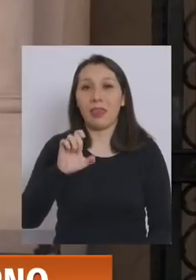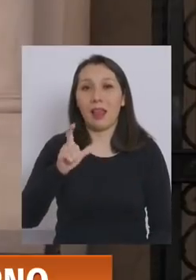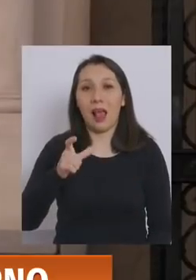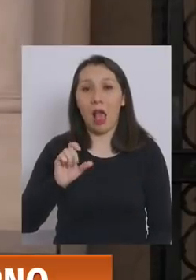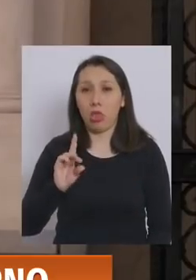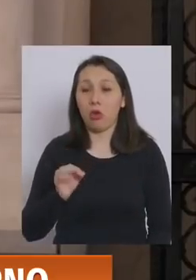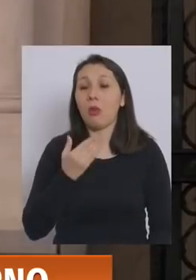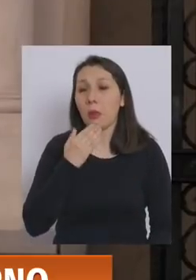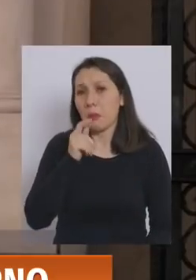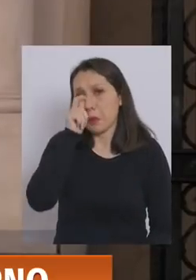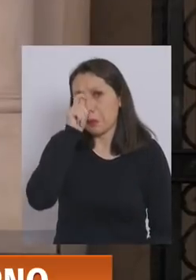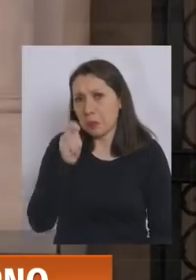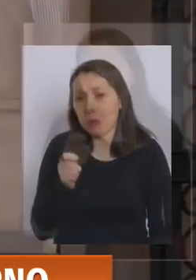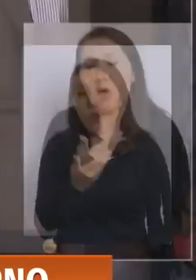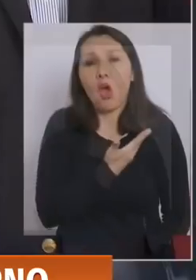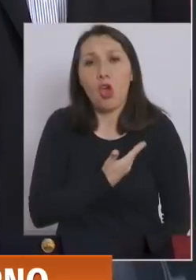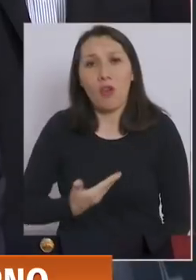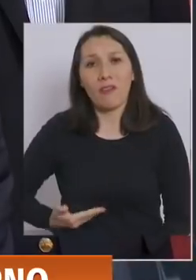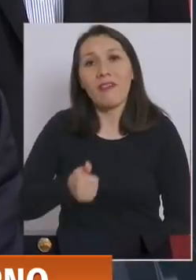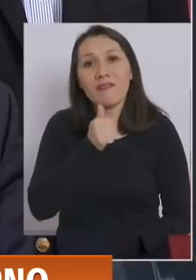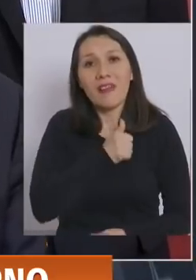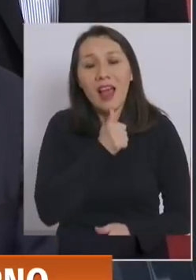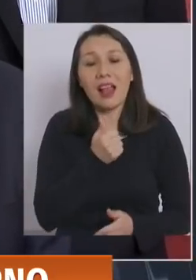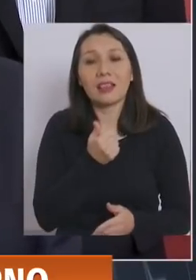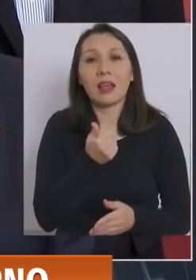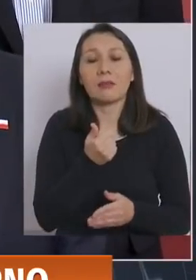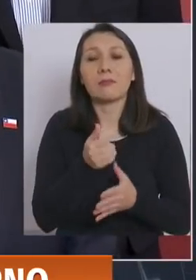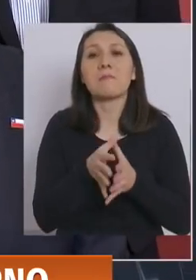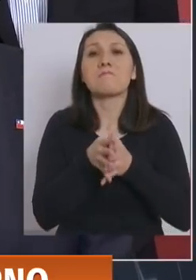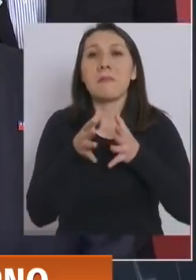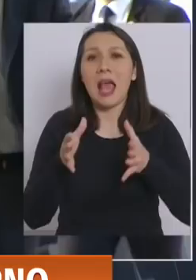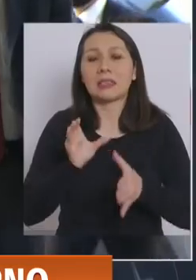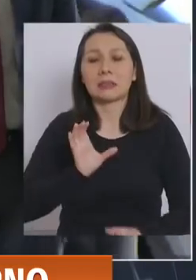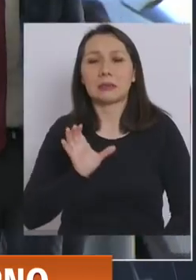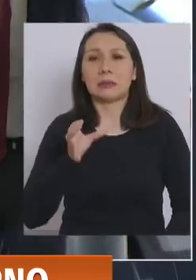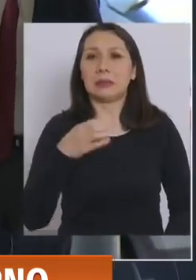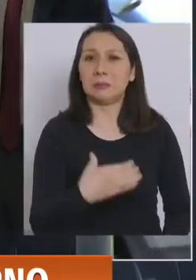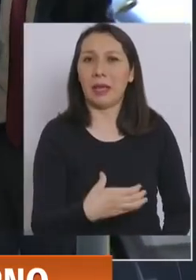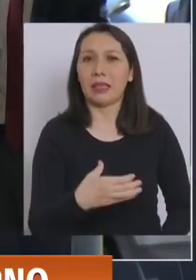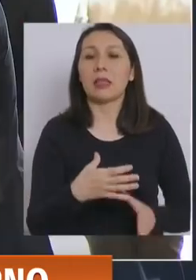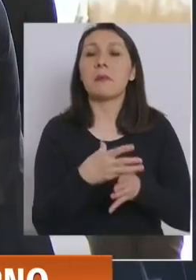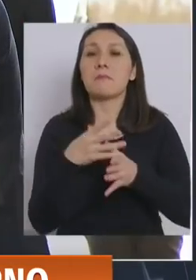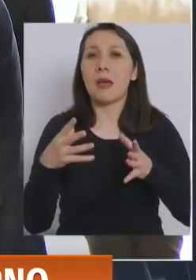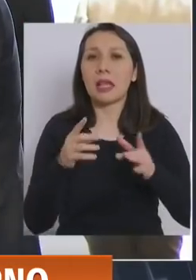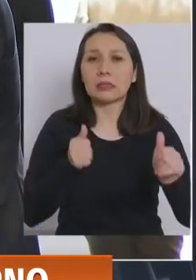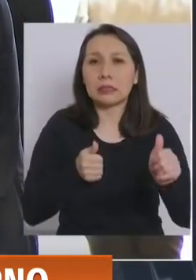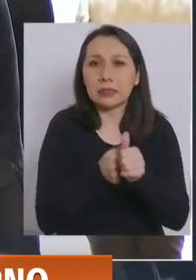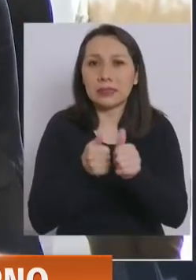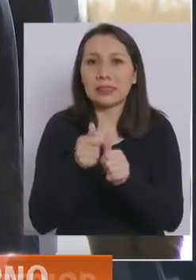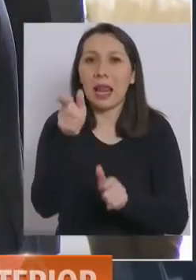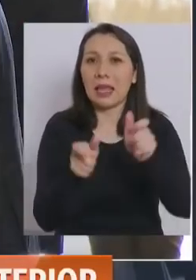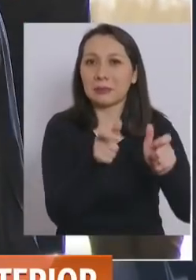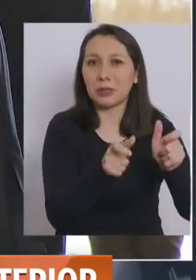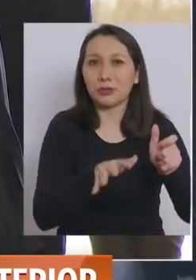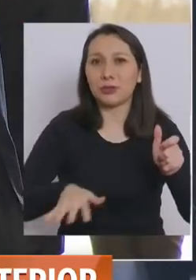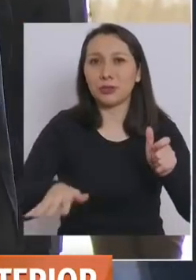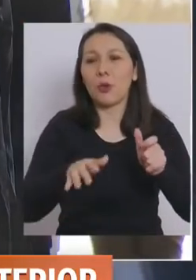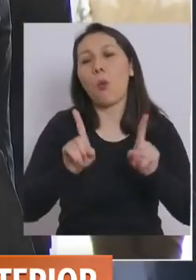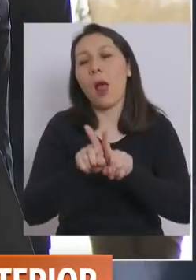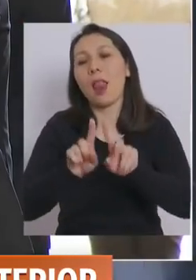reconocimiento también de que en el Gobierno faltaba más empatía o más llegada con la calle, como ha dicho él.